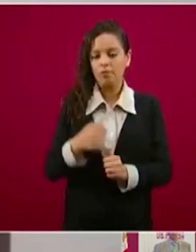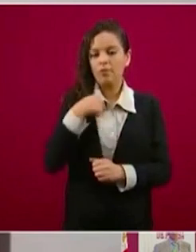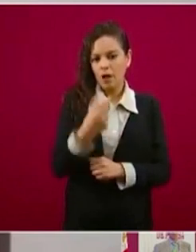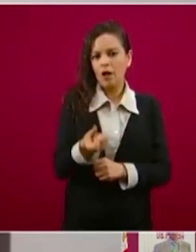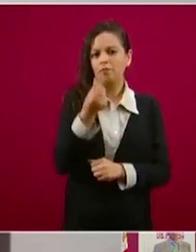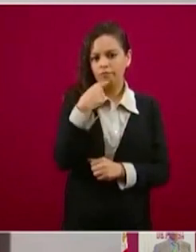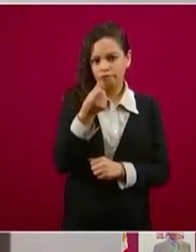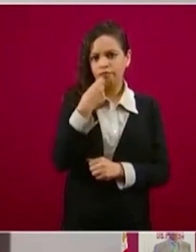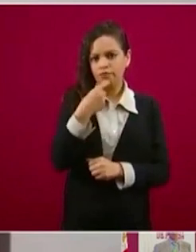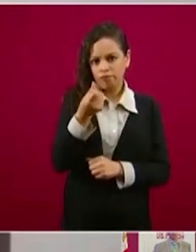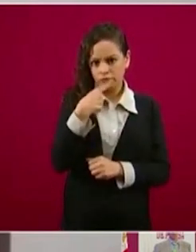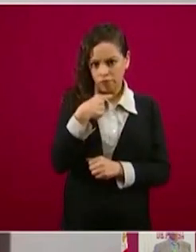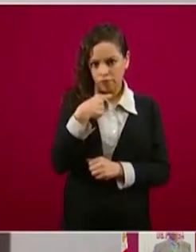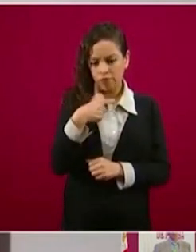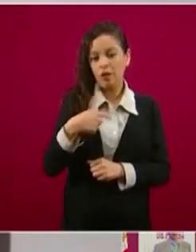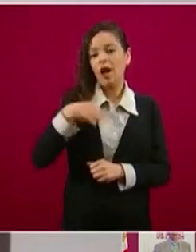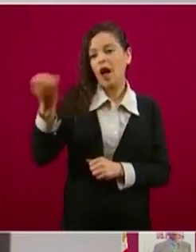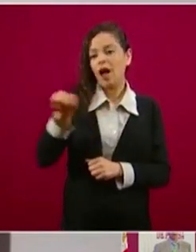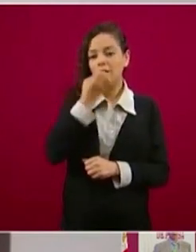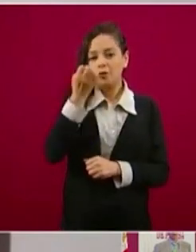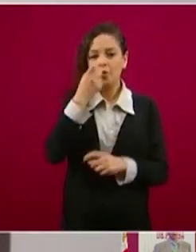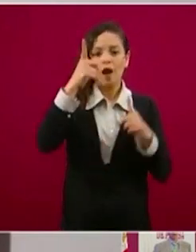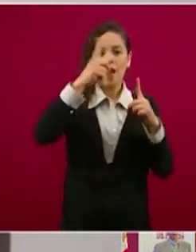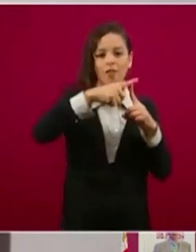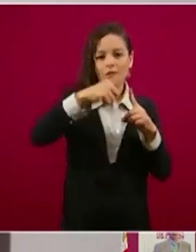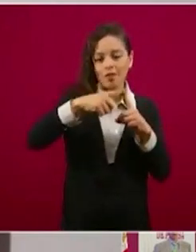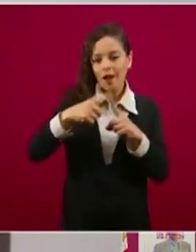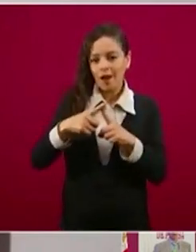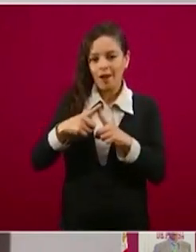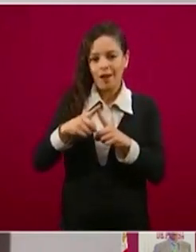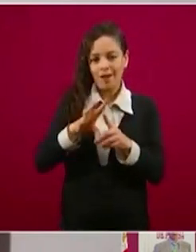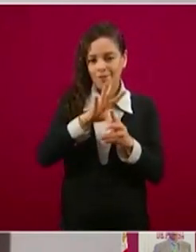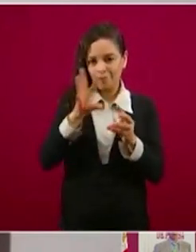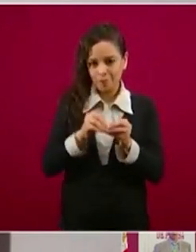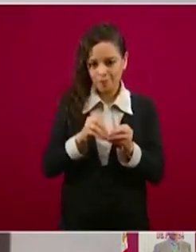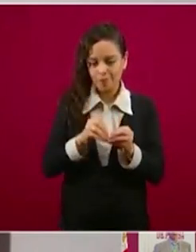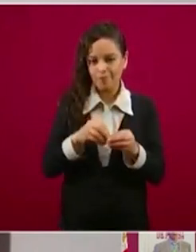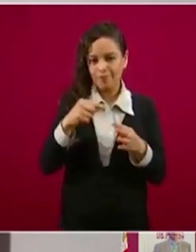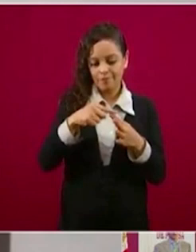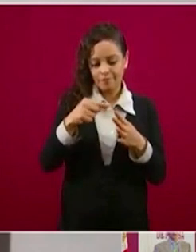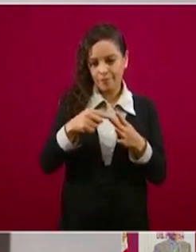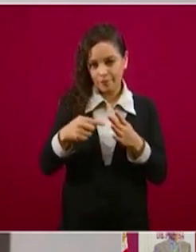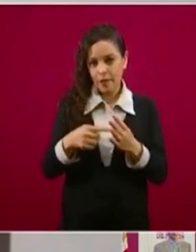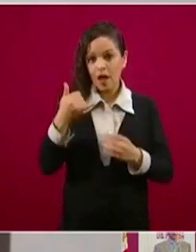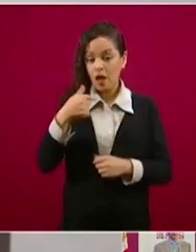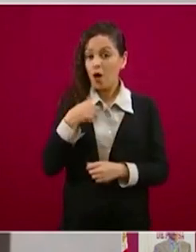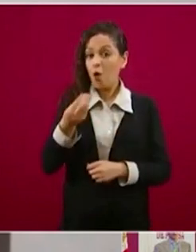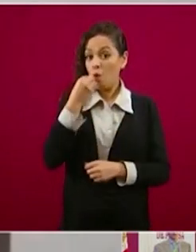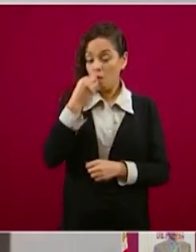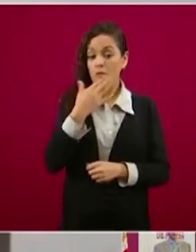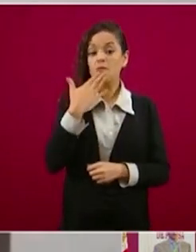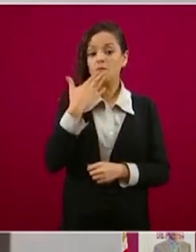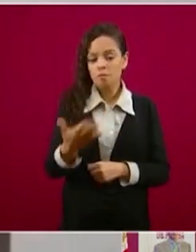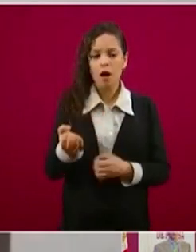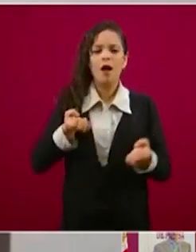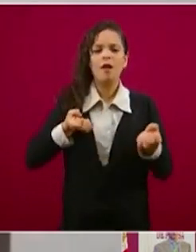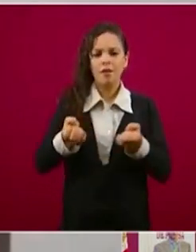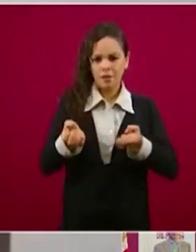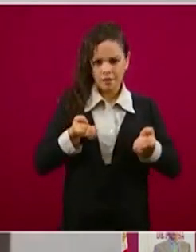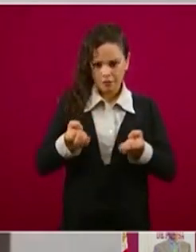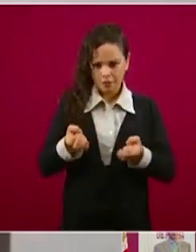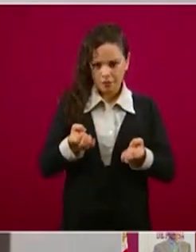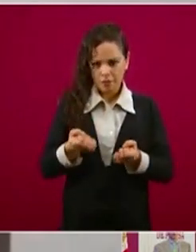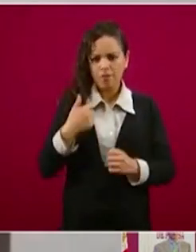seguir haciendo mis trabajos de la escuela, comer saludablemente y hacer ejercicio. Y tengo algunas